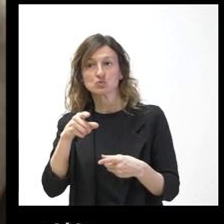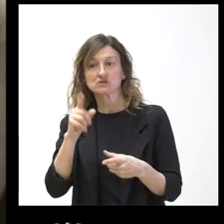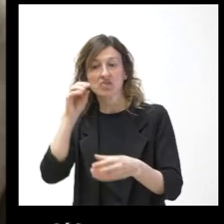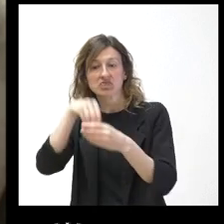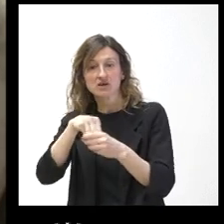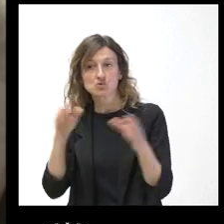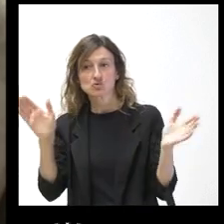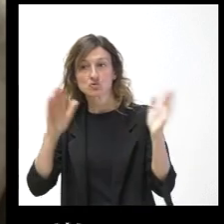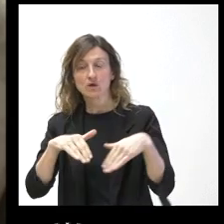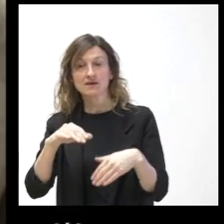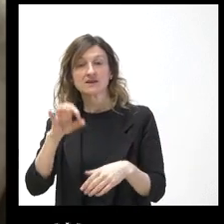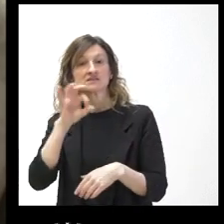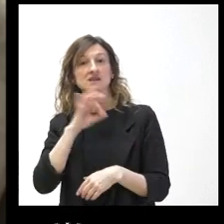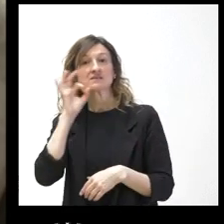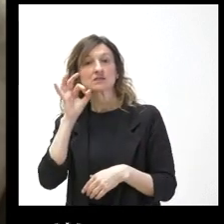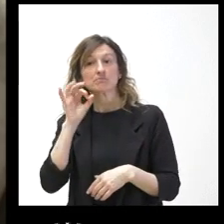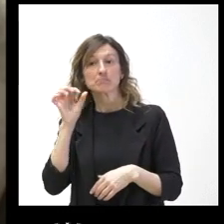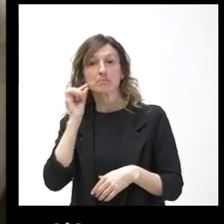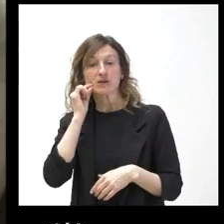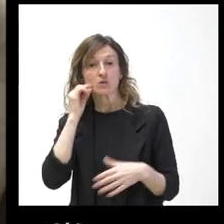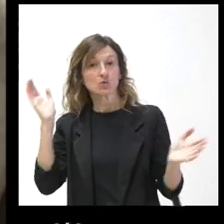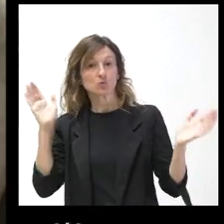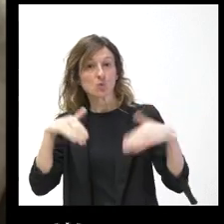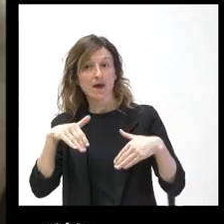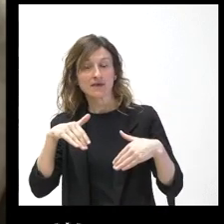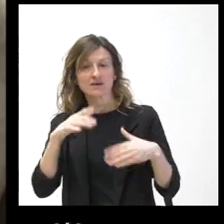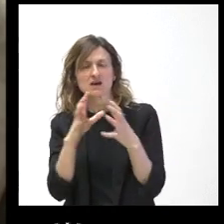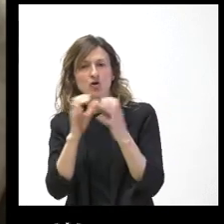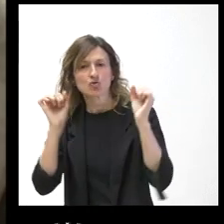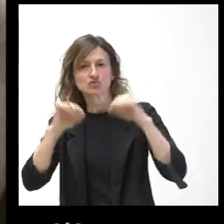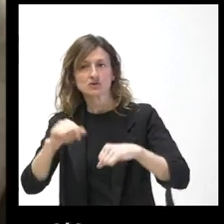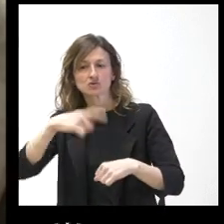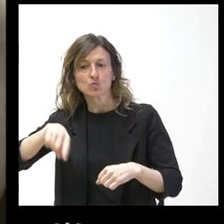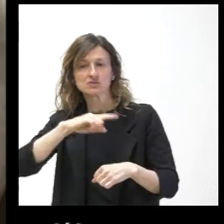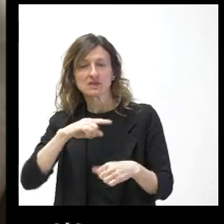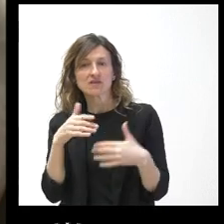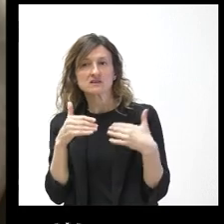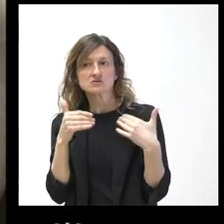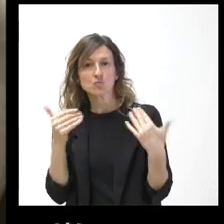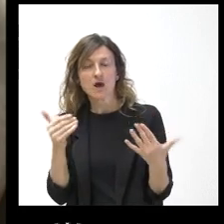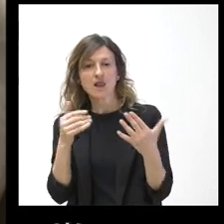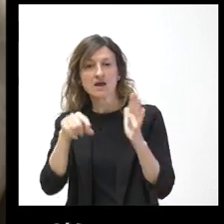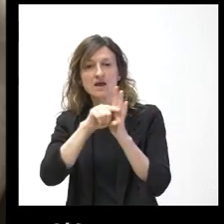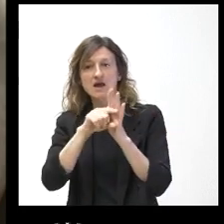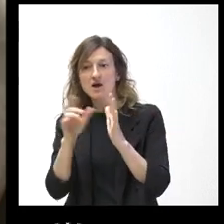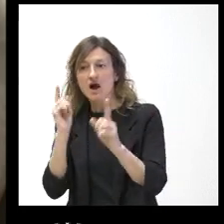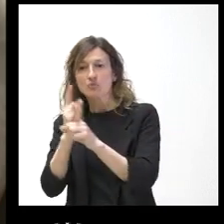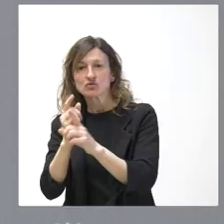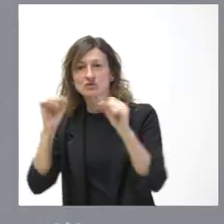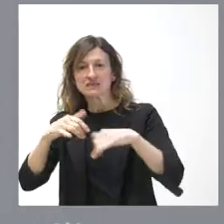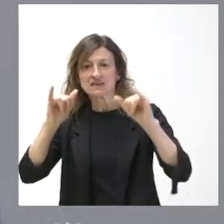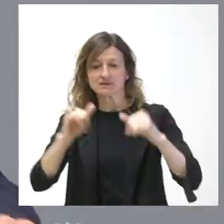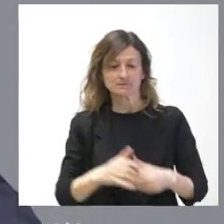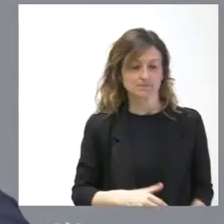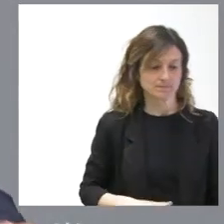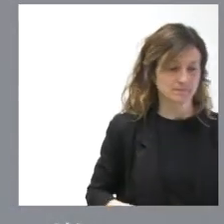como si el señor Mañueco tampoco estuviese ahí ¿a qué consenso han llegado ustedes cuando no aprueban ni una sola enmienda de la oposición? Pues